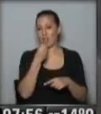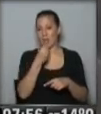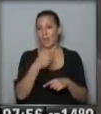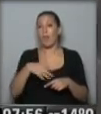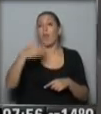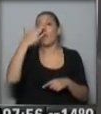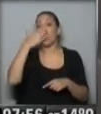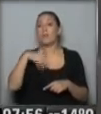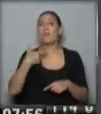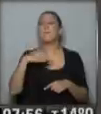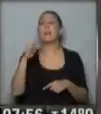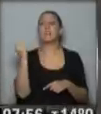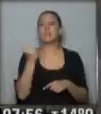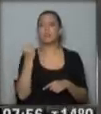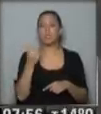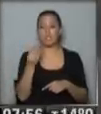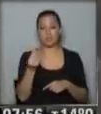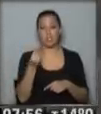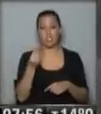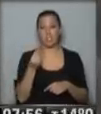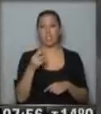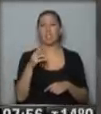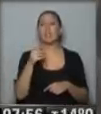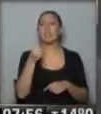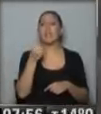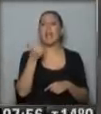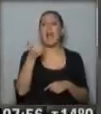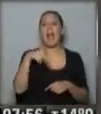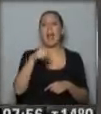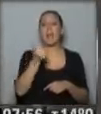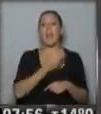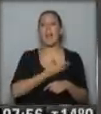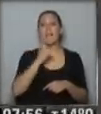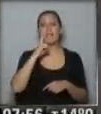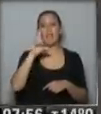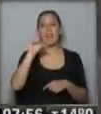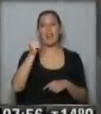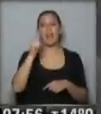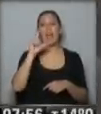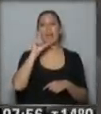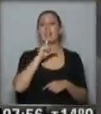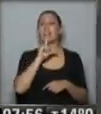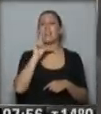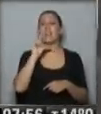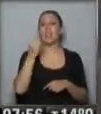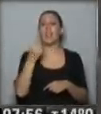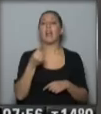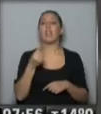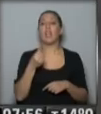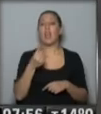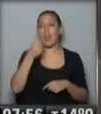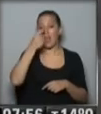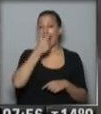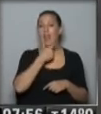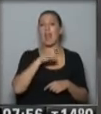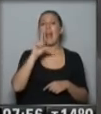lo último y lo más temido son las reacciones anafilácticas, que son unos edemas importantes de la laringe con una